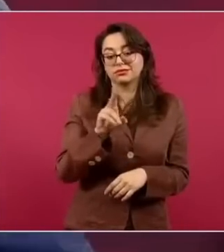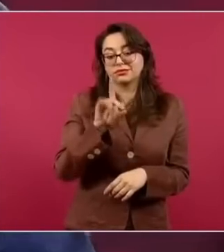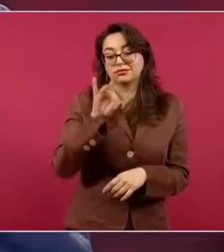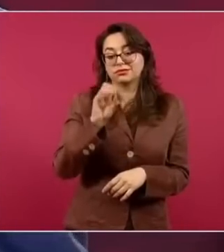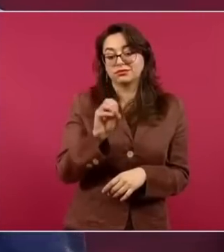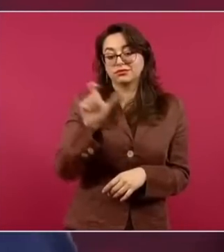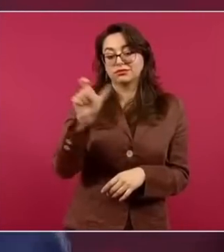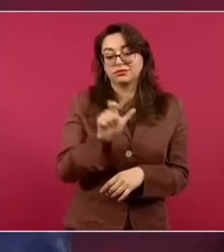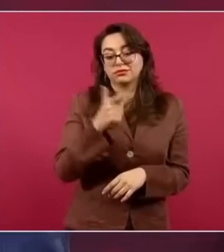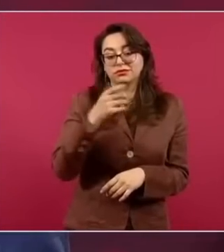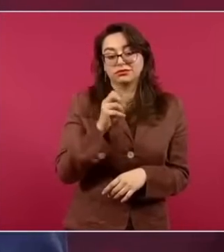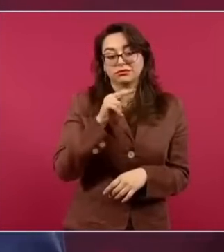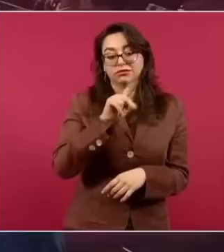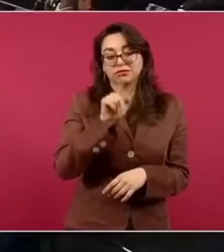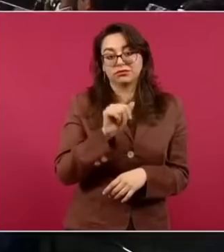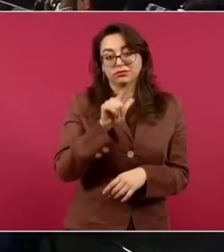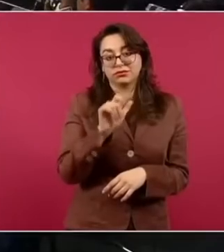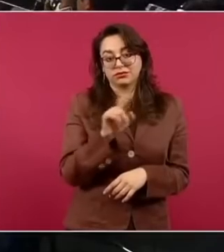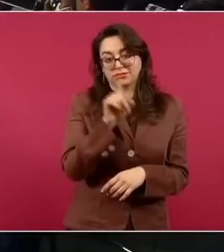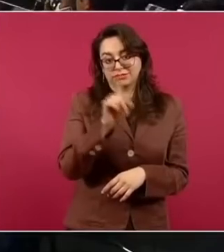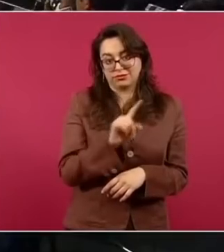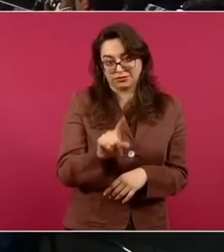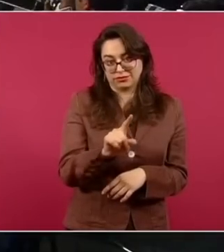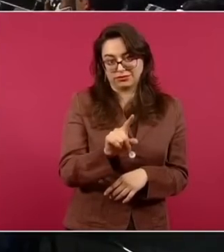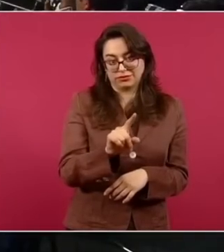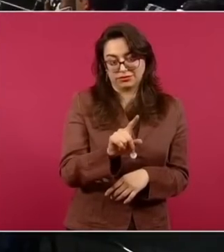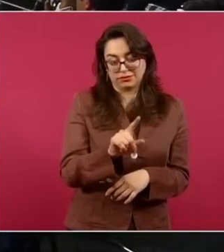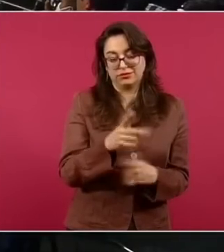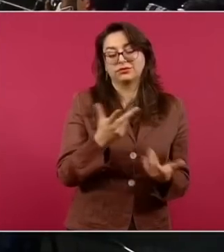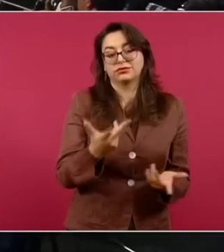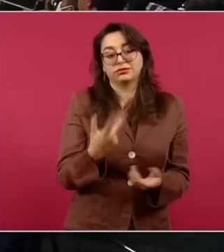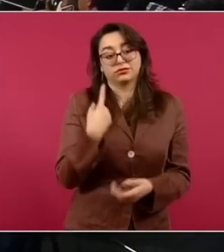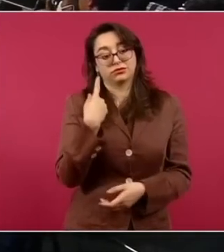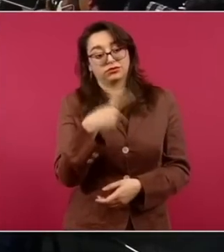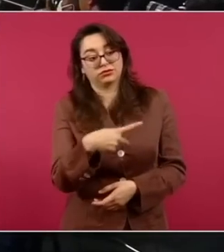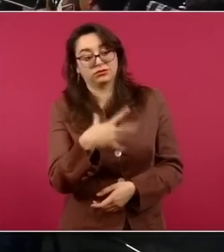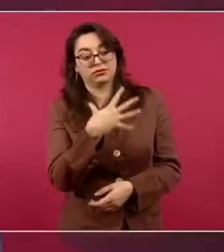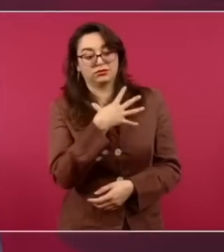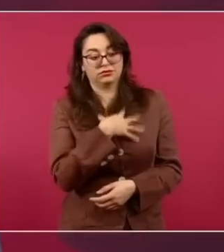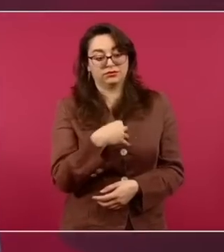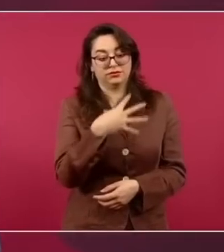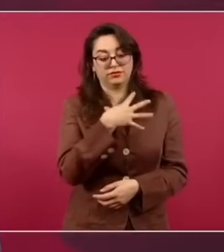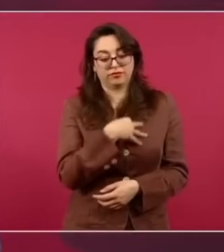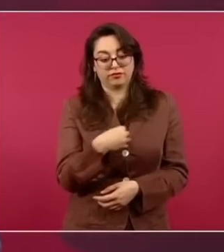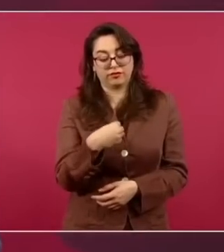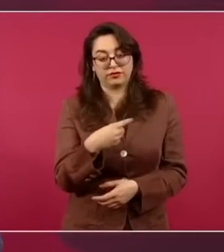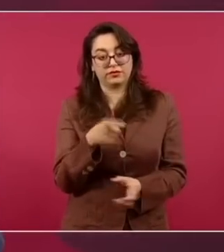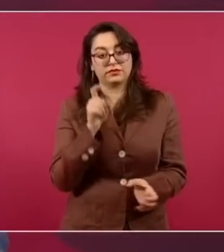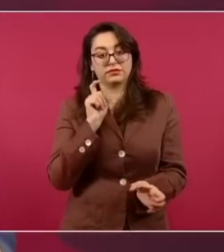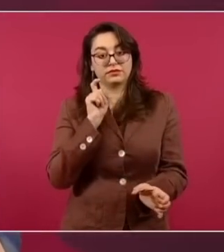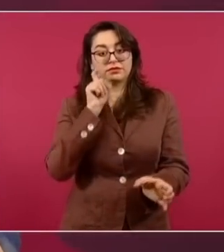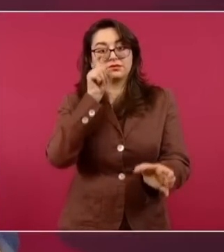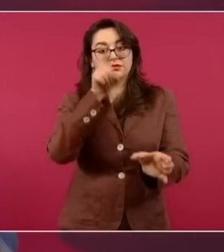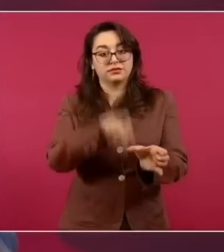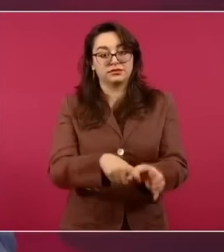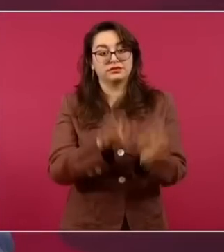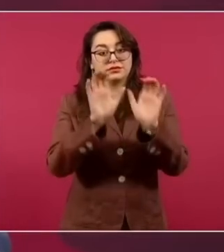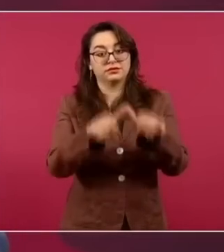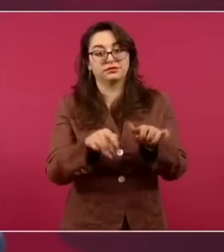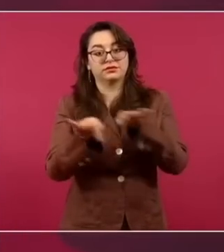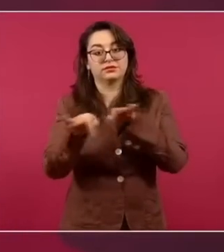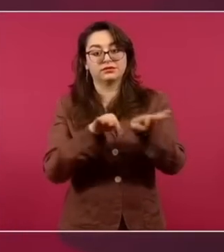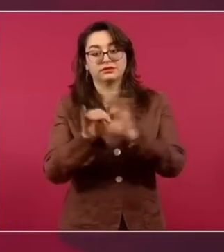se hizo socio en una planta de Iberdrola